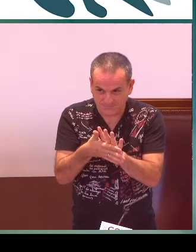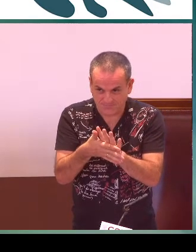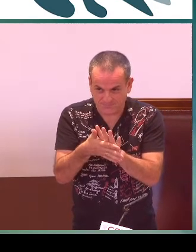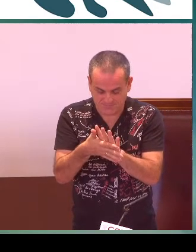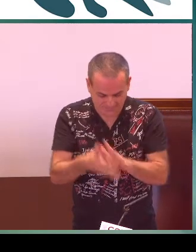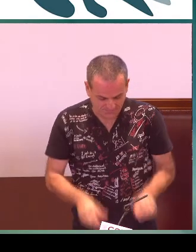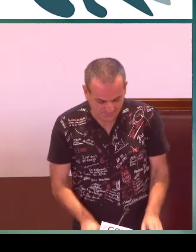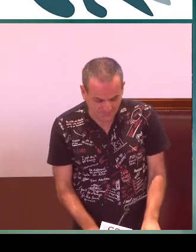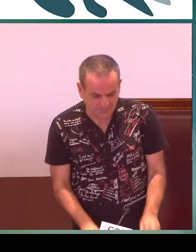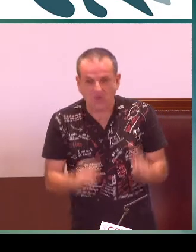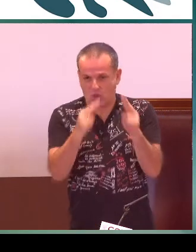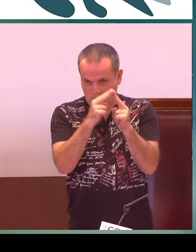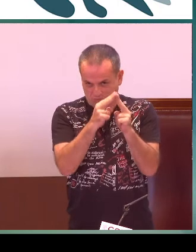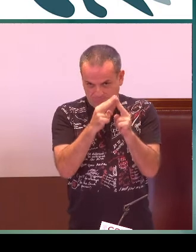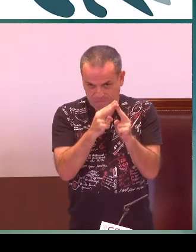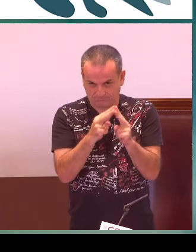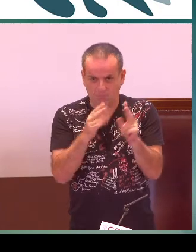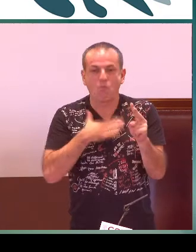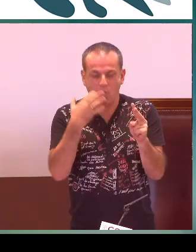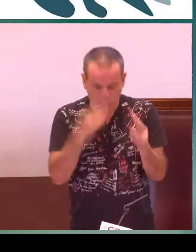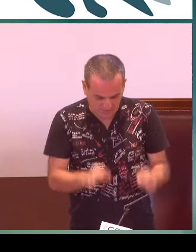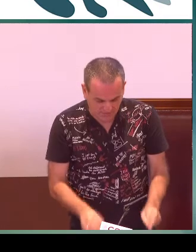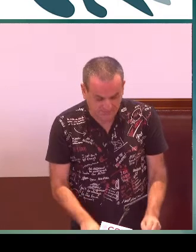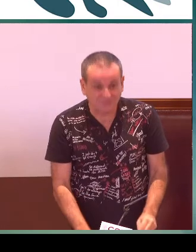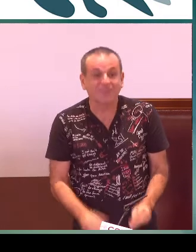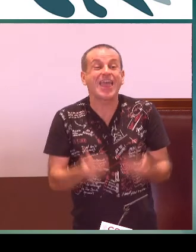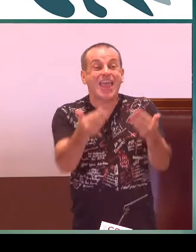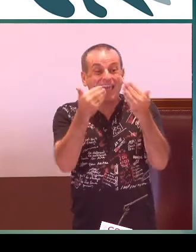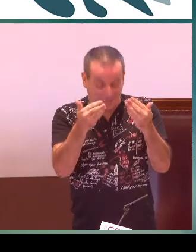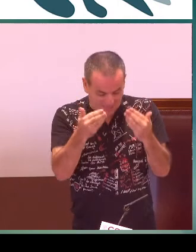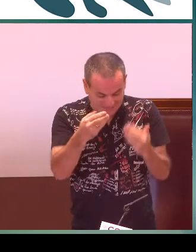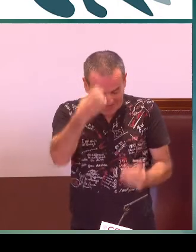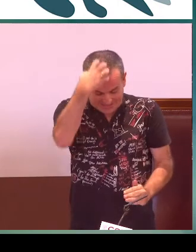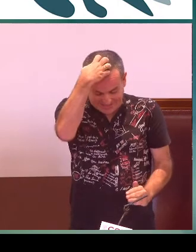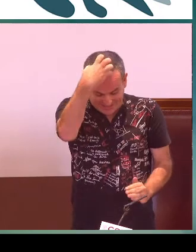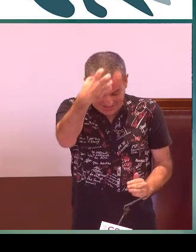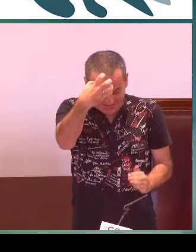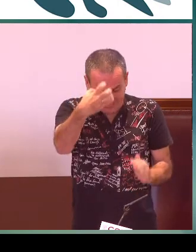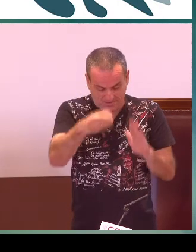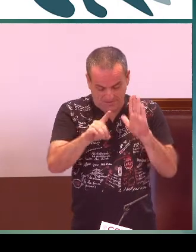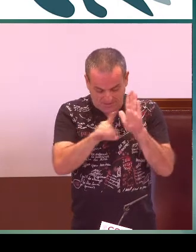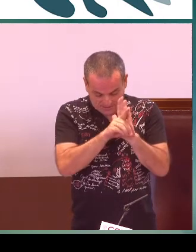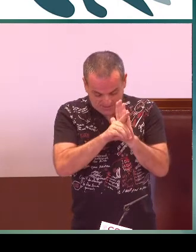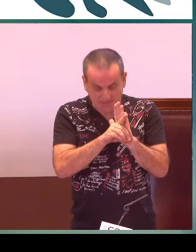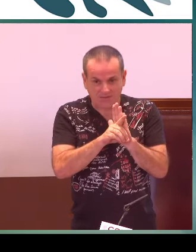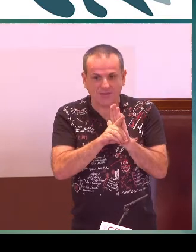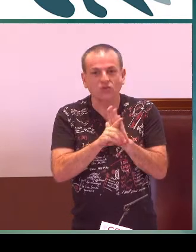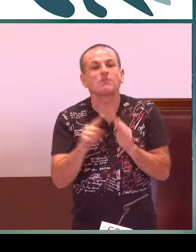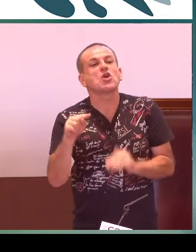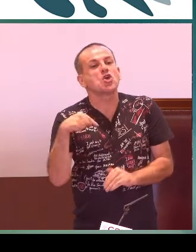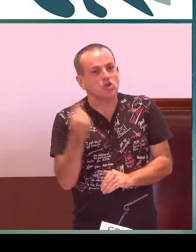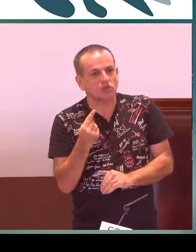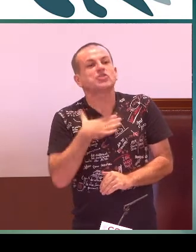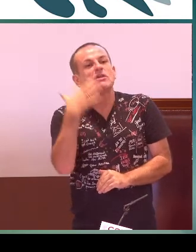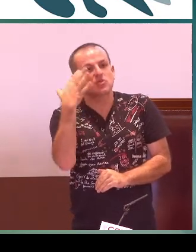Puede incorporar la lengua de signos, la lengua española o la lengua extranjera. Gracias a este Real Decreto,